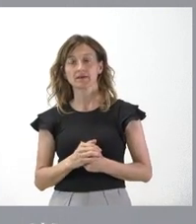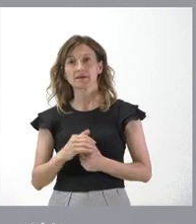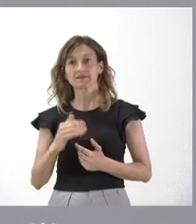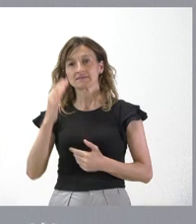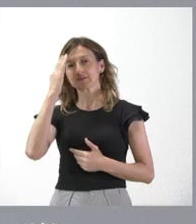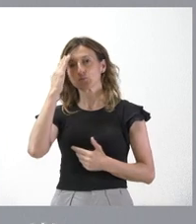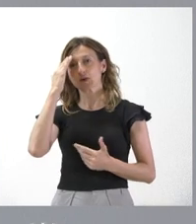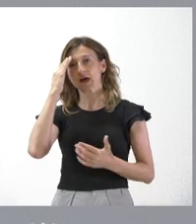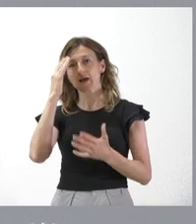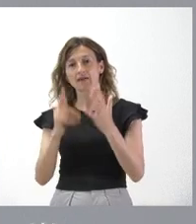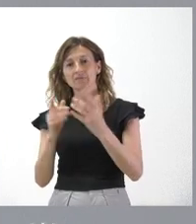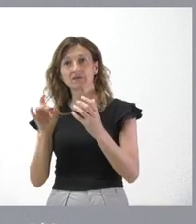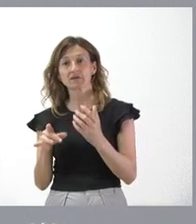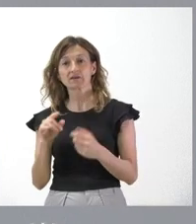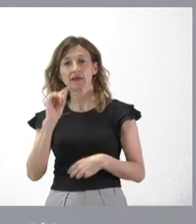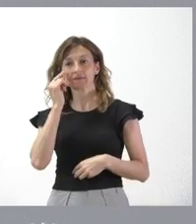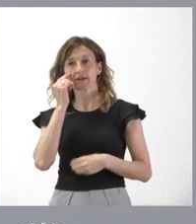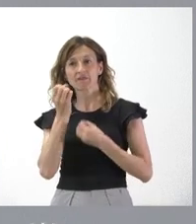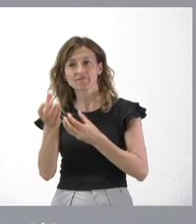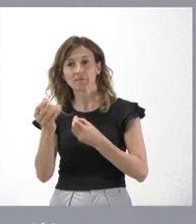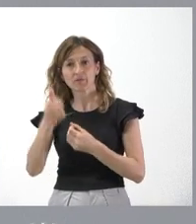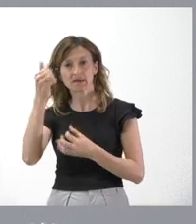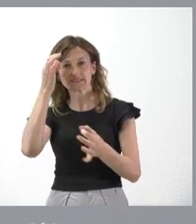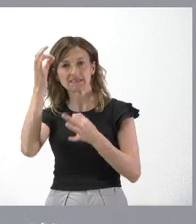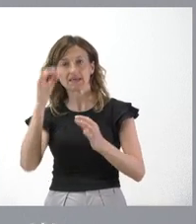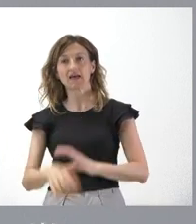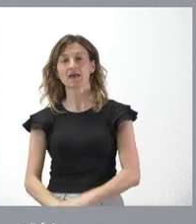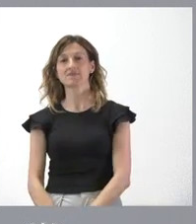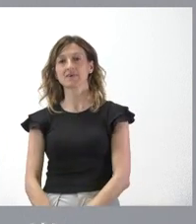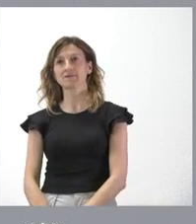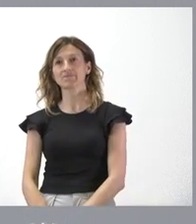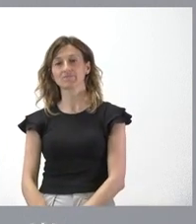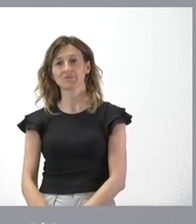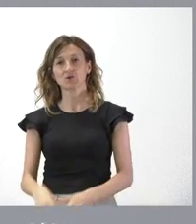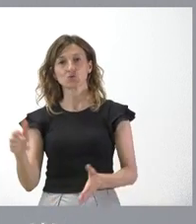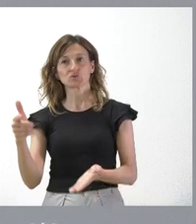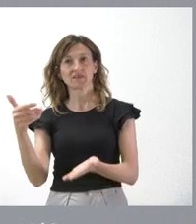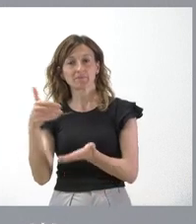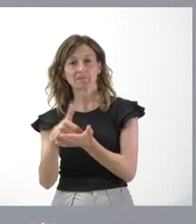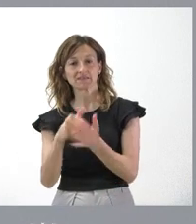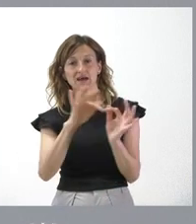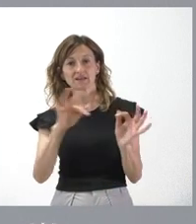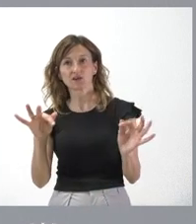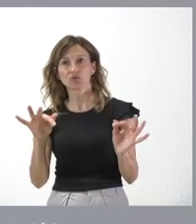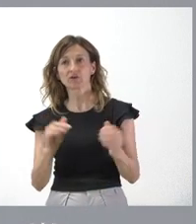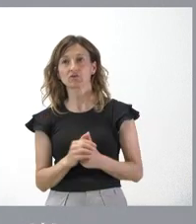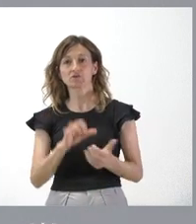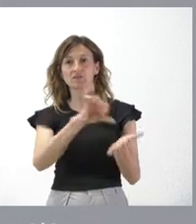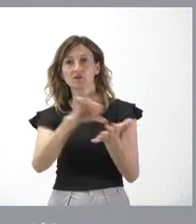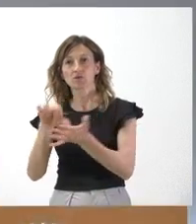qué administración y nos podemos enterar y darle más información con detalle en lo que usted plantea del recorrido entre dos localidades.